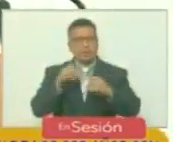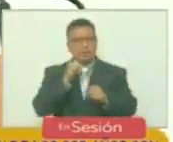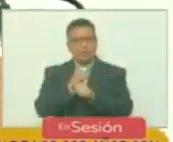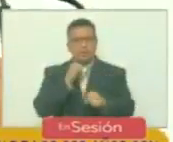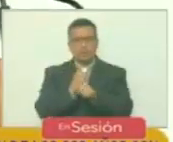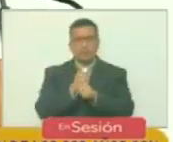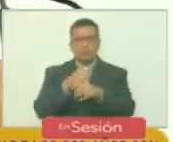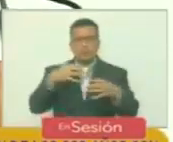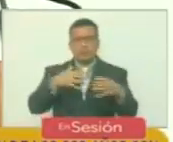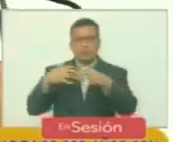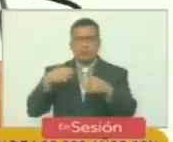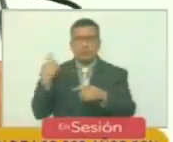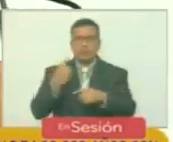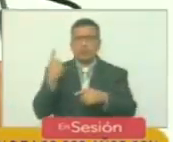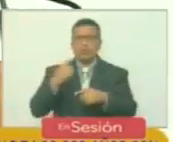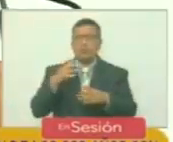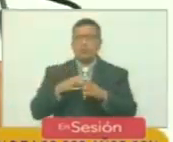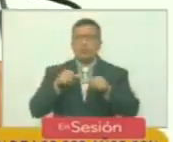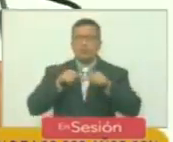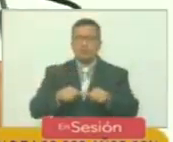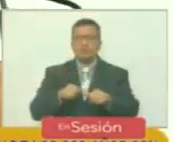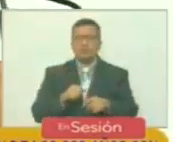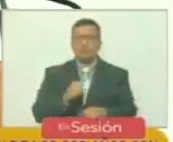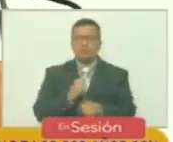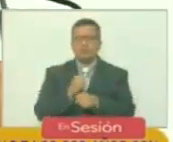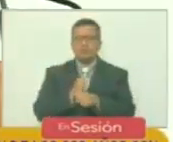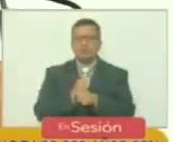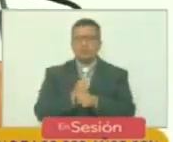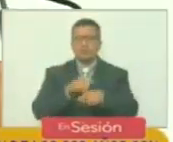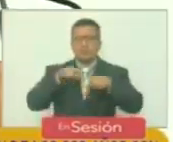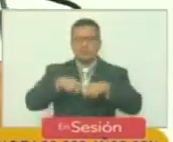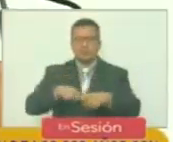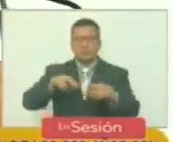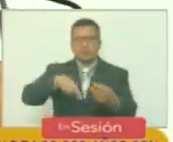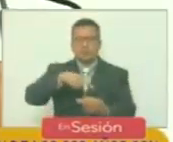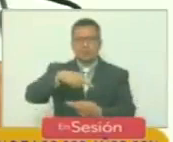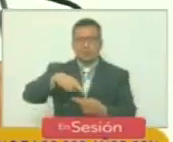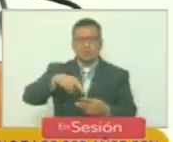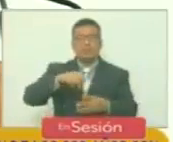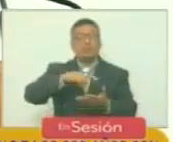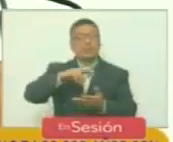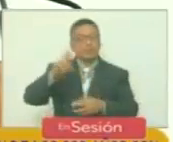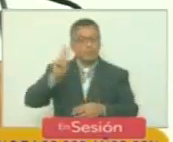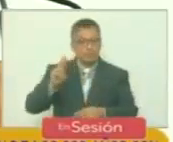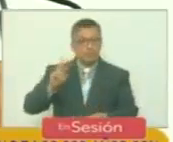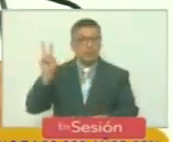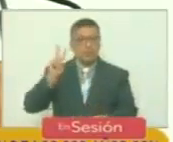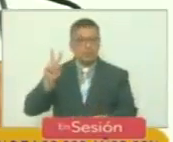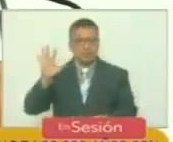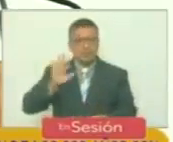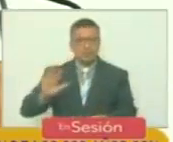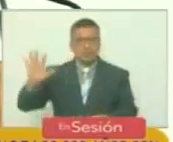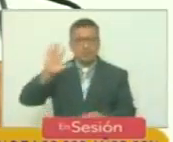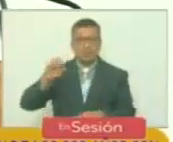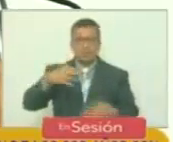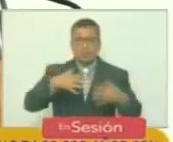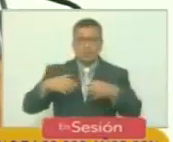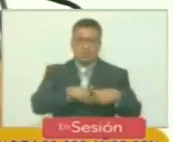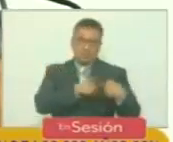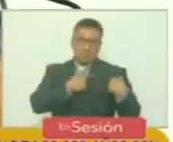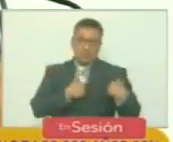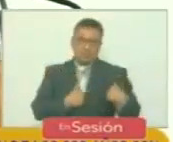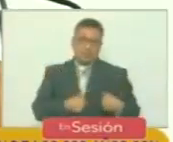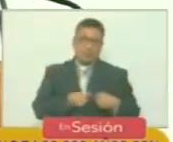de su lucha, no sólo por la gesta emancipadora de la actual República de Venezuela, sino la lucha que desde el corazón,